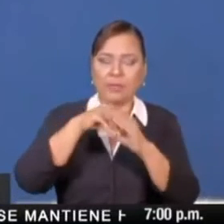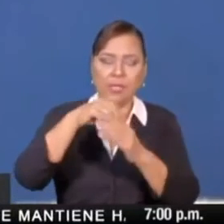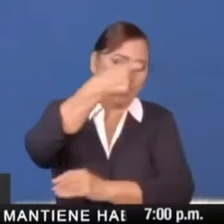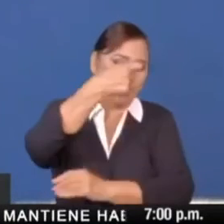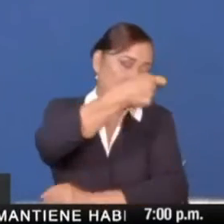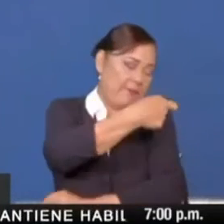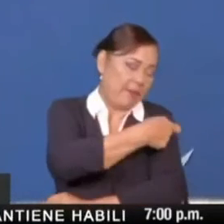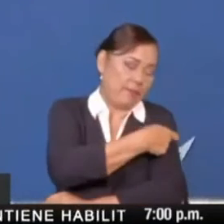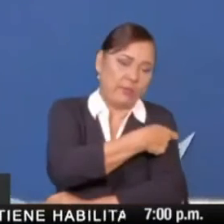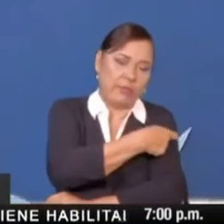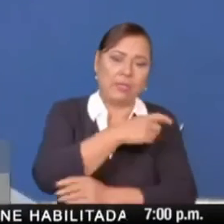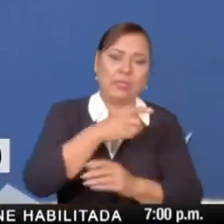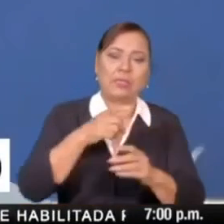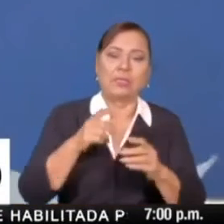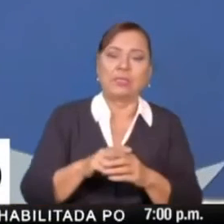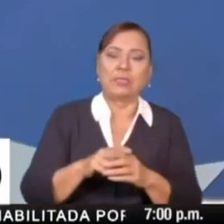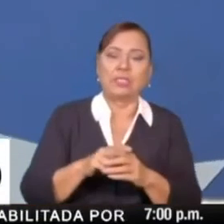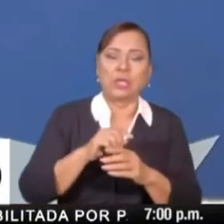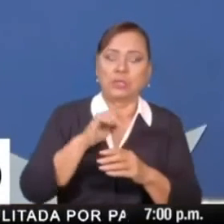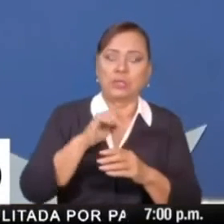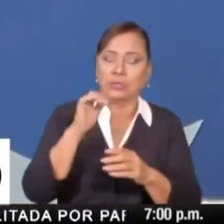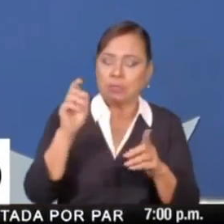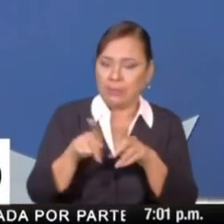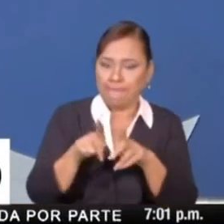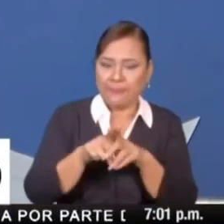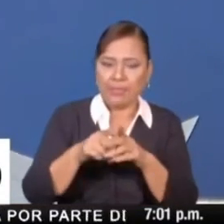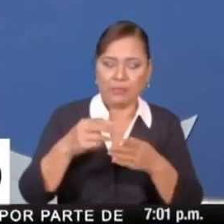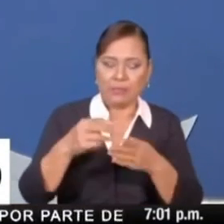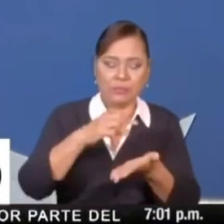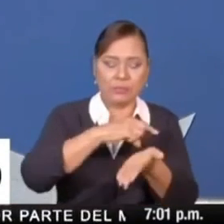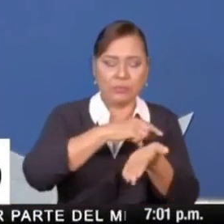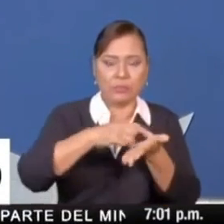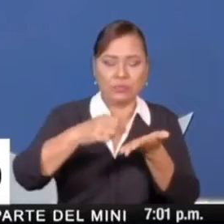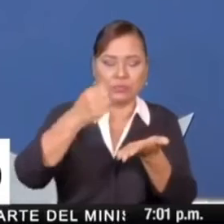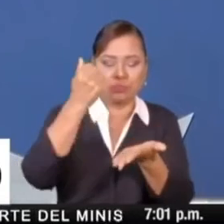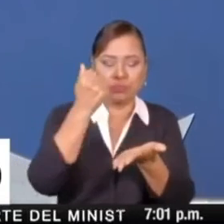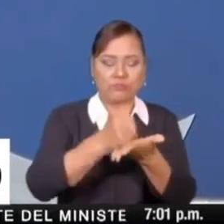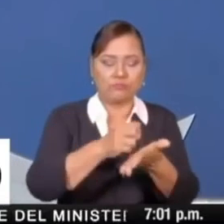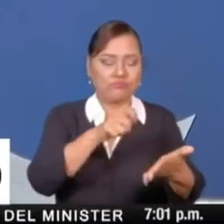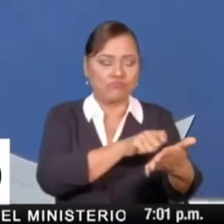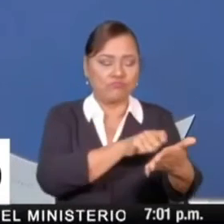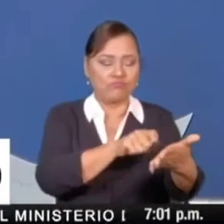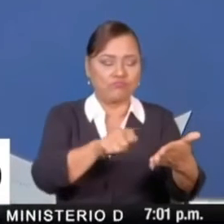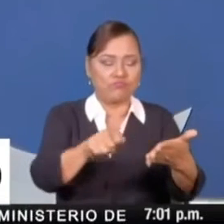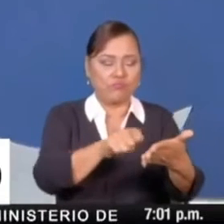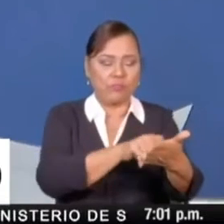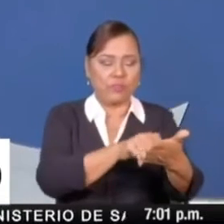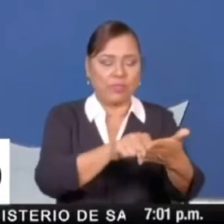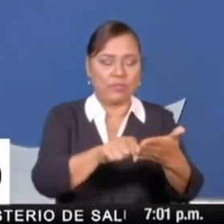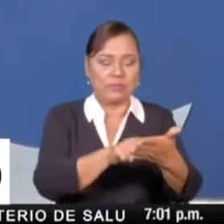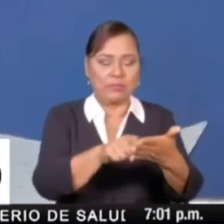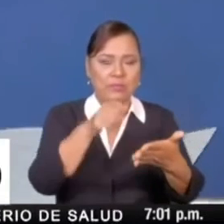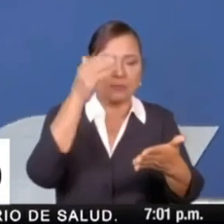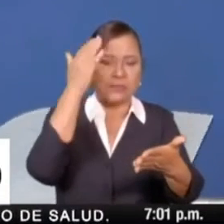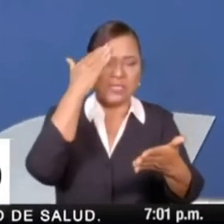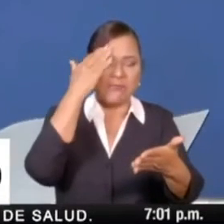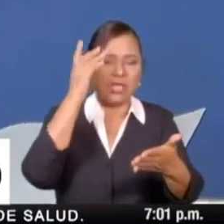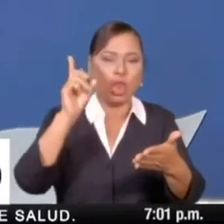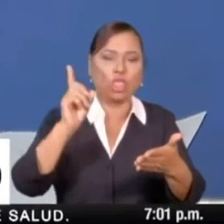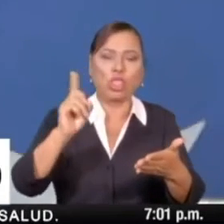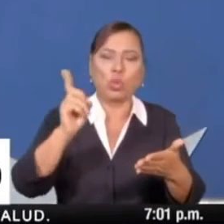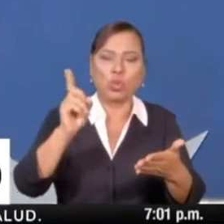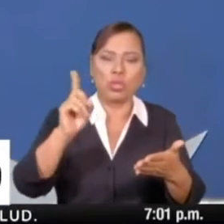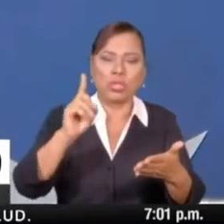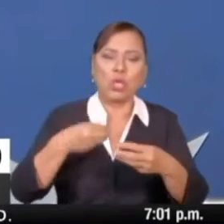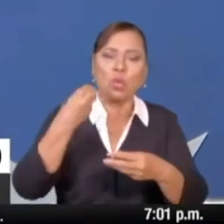sino que a través de un sistema de códigos de barra se podrá determinar dónde, cuándo y a quién se le